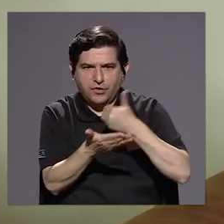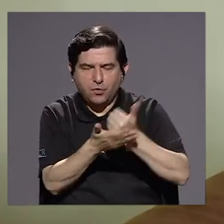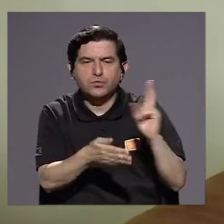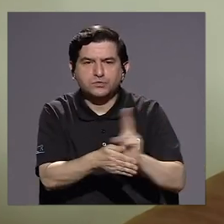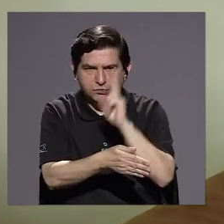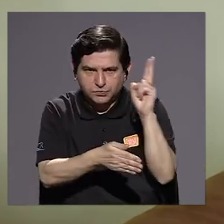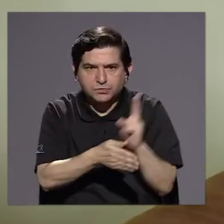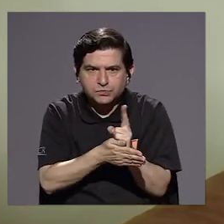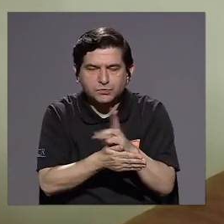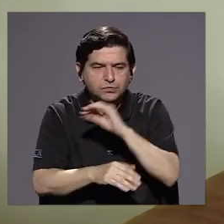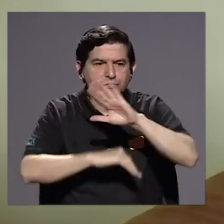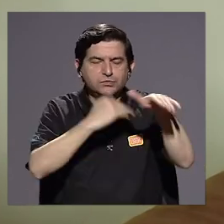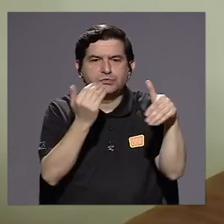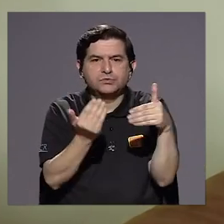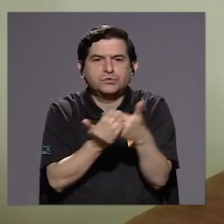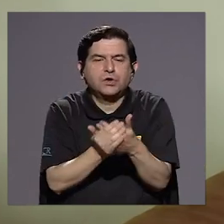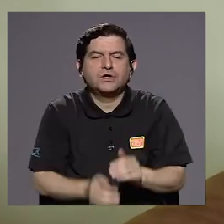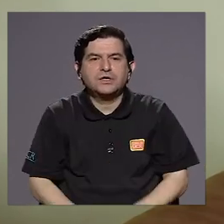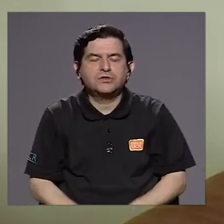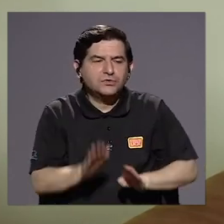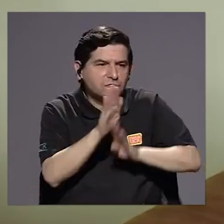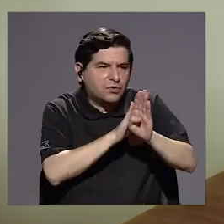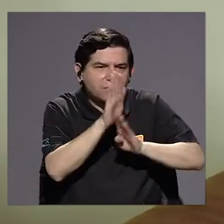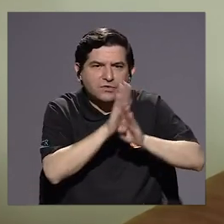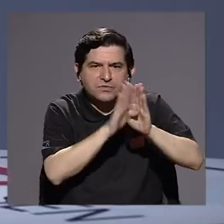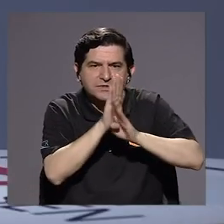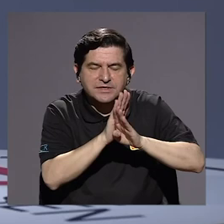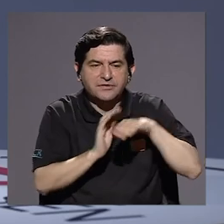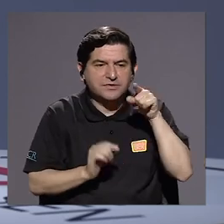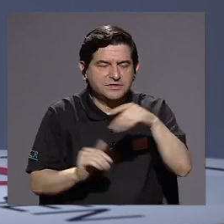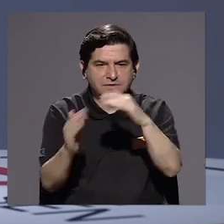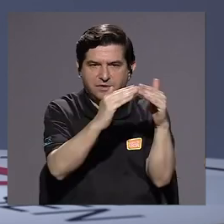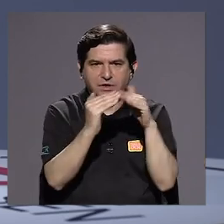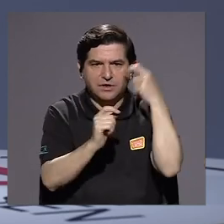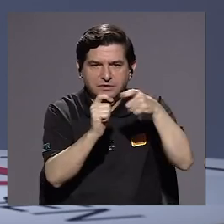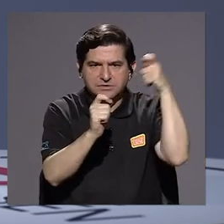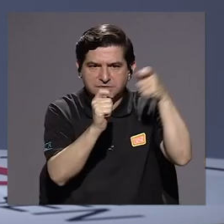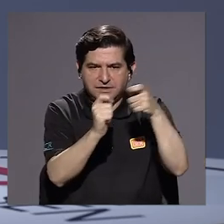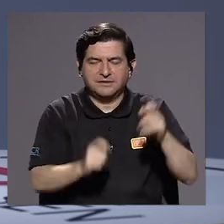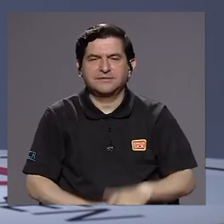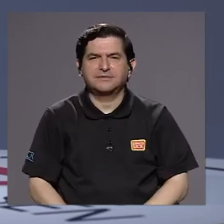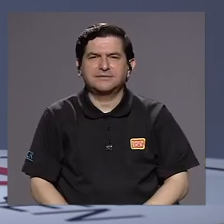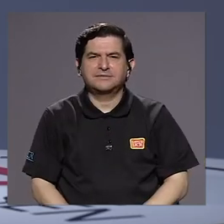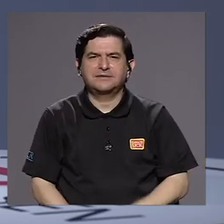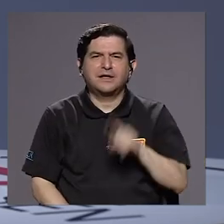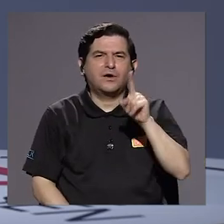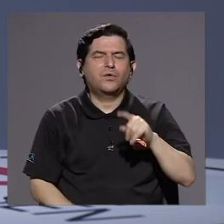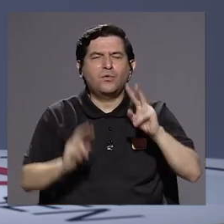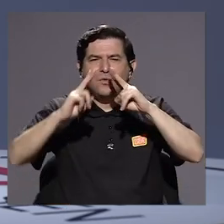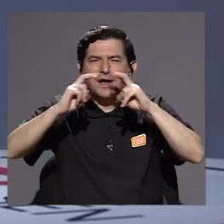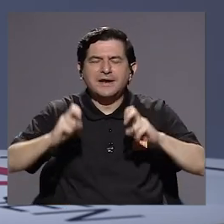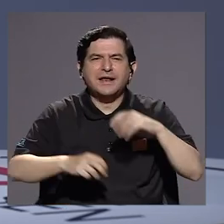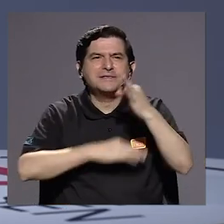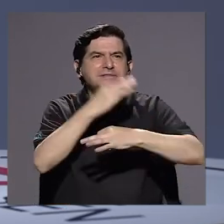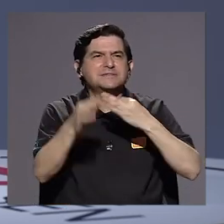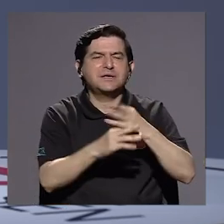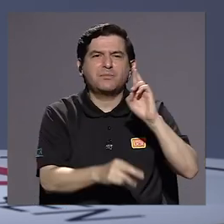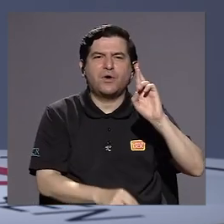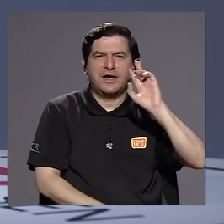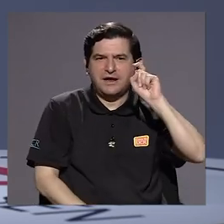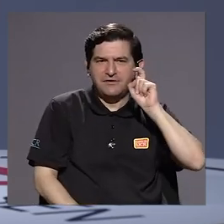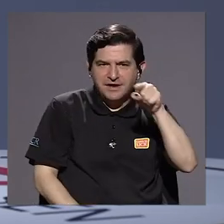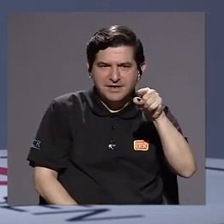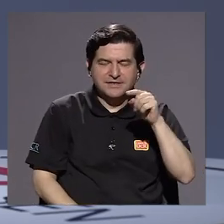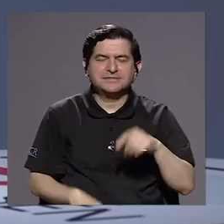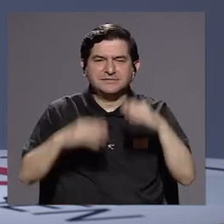las situaciones que vamos a desarrollar en estas situaciones. ¿Nos podría hacer una radiografía en esos datos